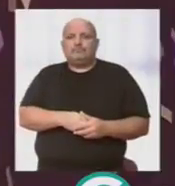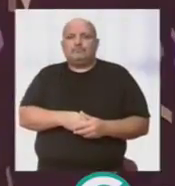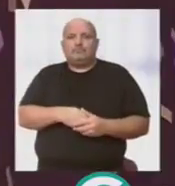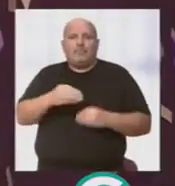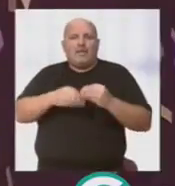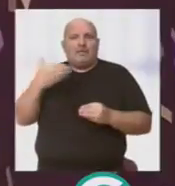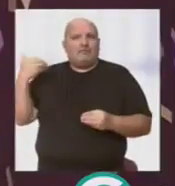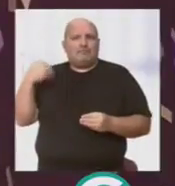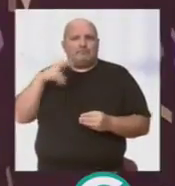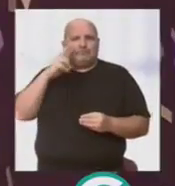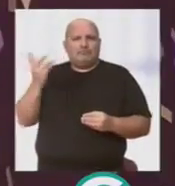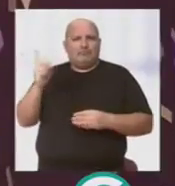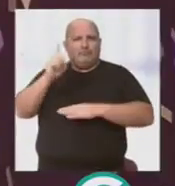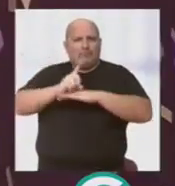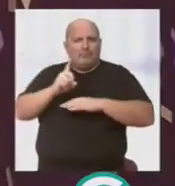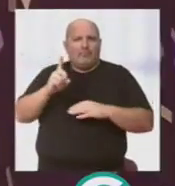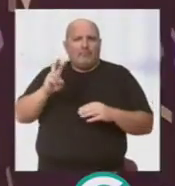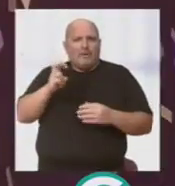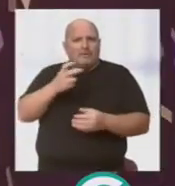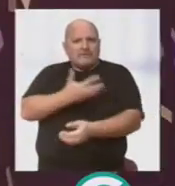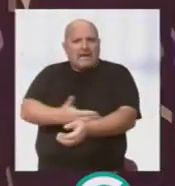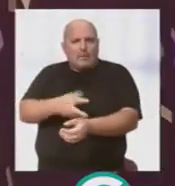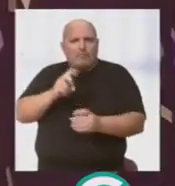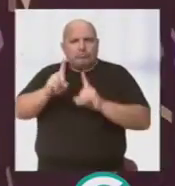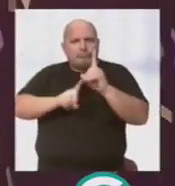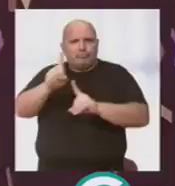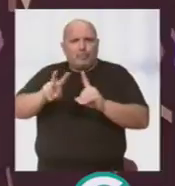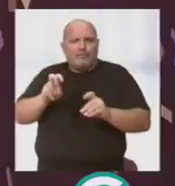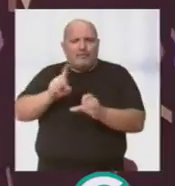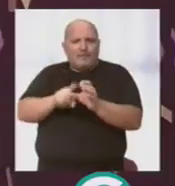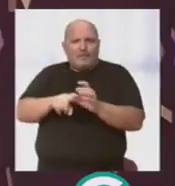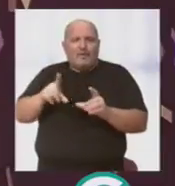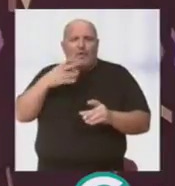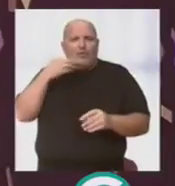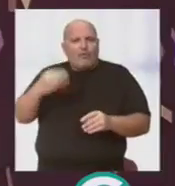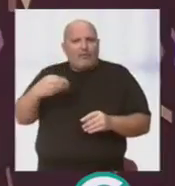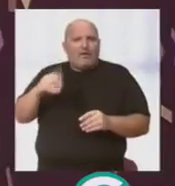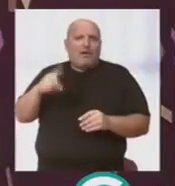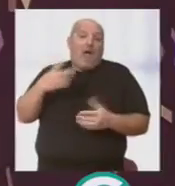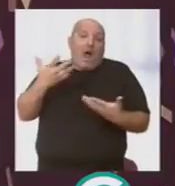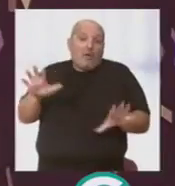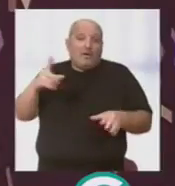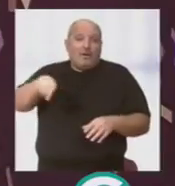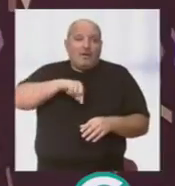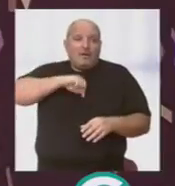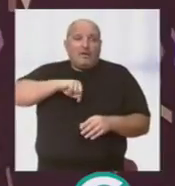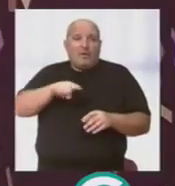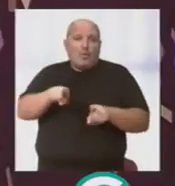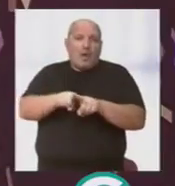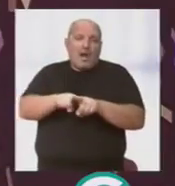Hace muy poquito que habéis llegado, ha habido también sabía nueva, ¿no? Habéis rescatado, hay jóvenes que también, bueno, aunque estaban de forma